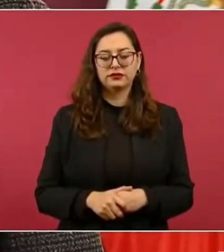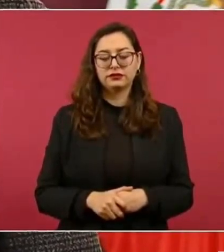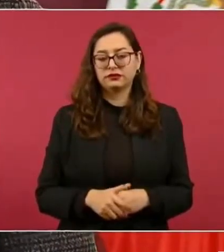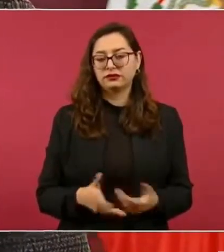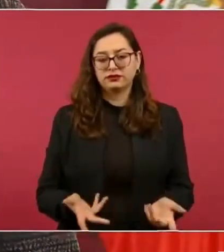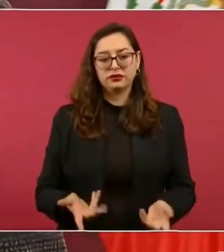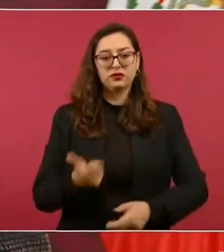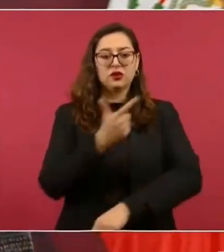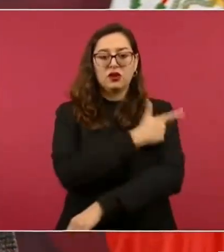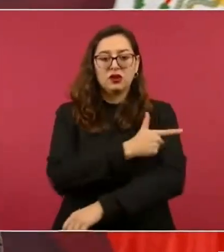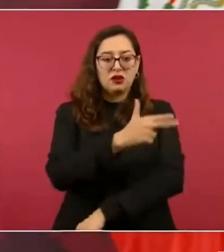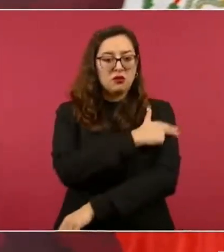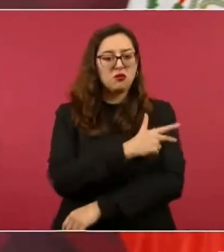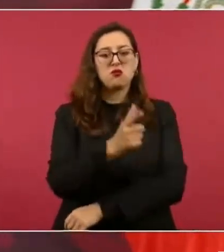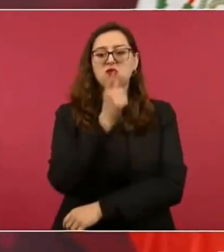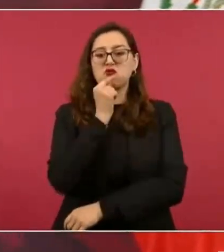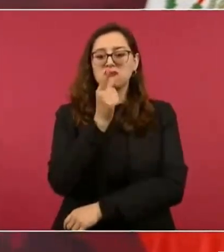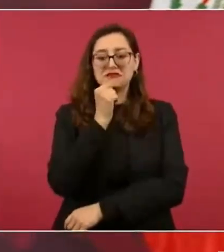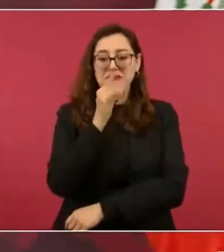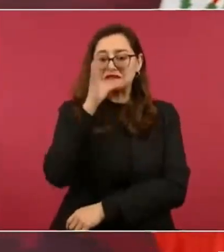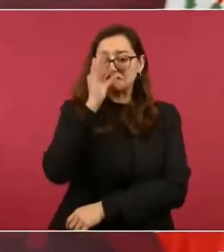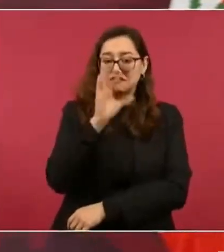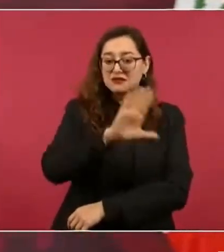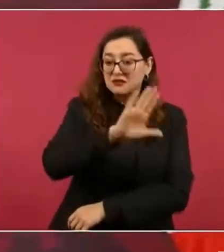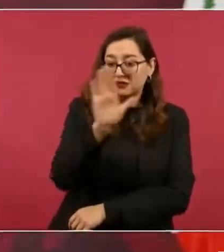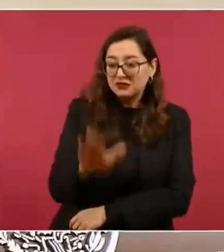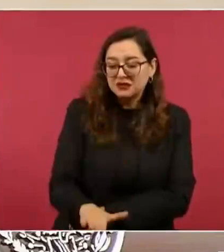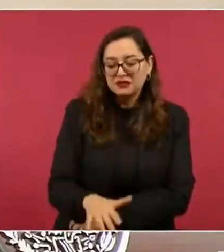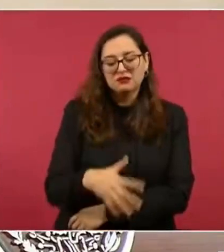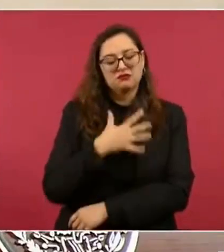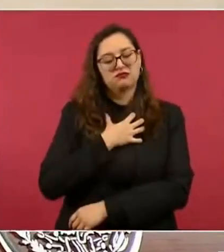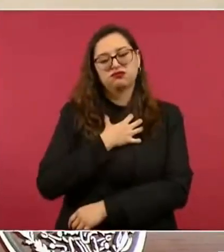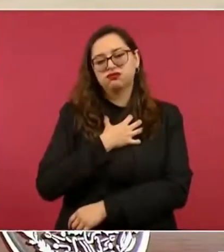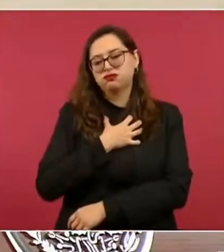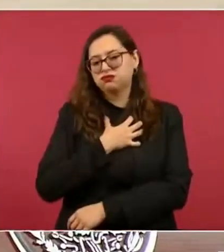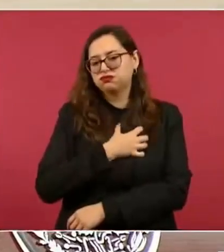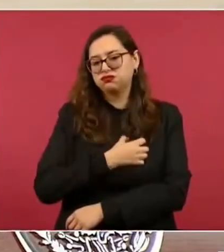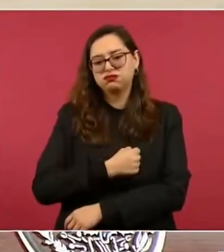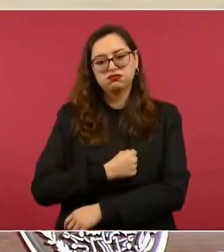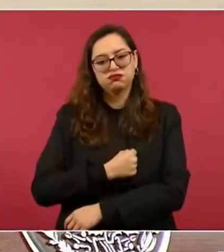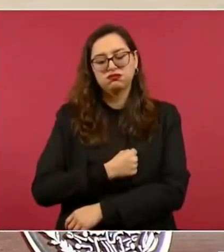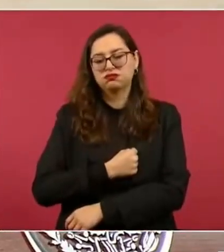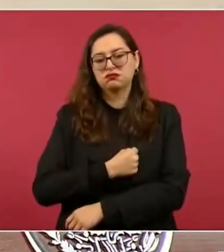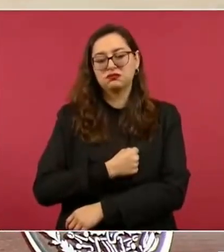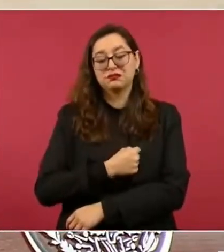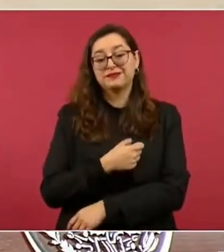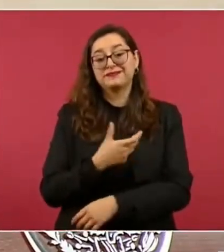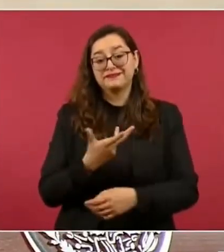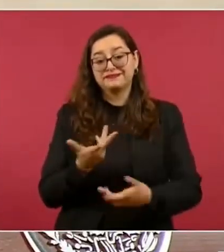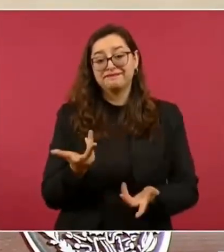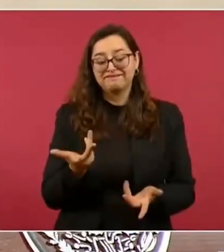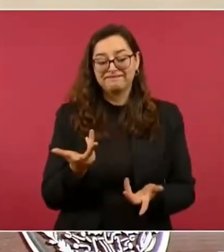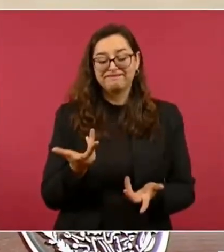Policías, nos duele muchísimo, pero es